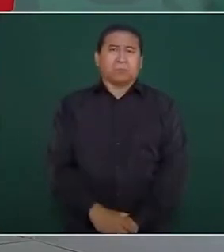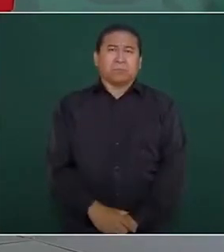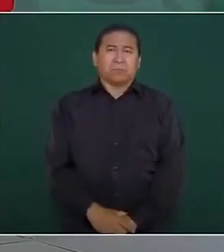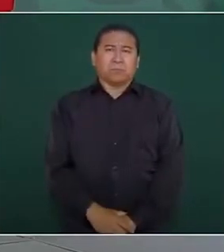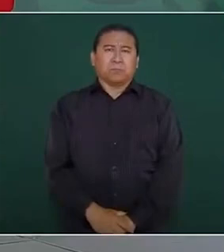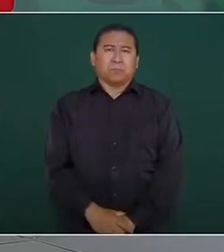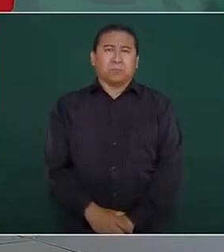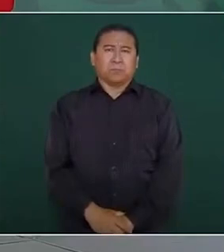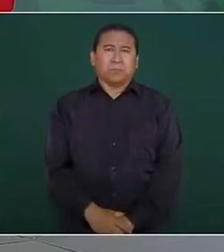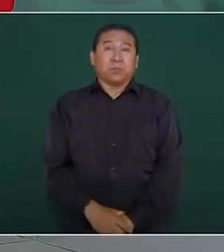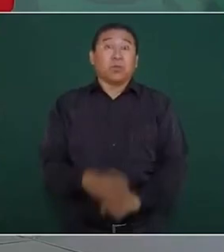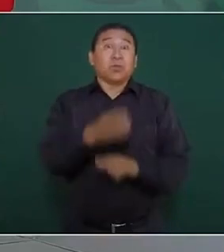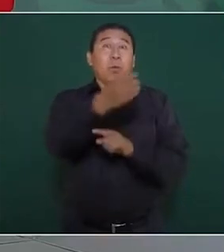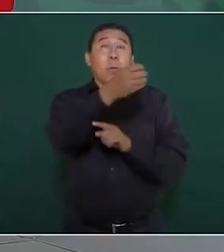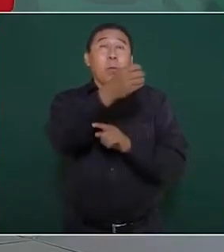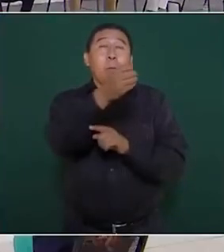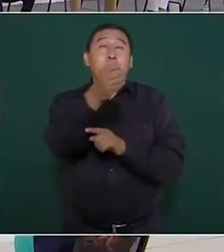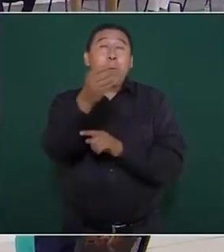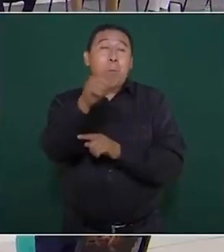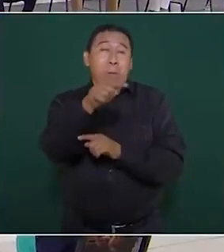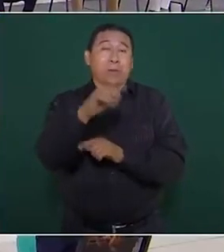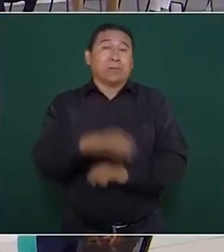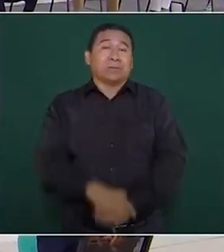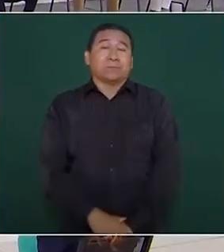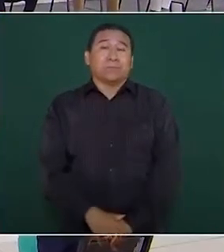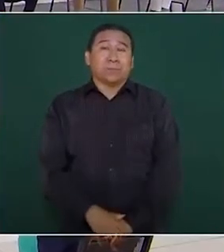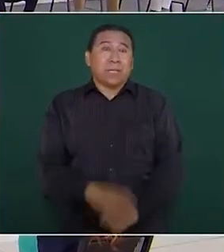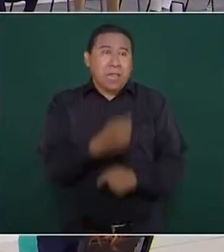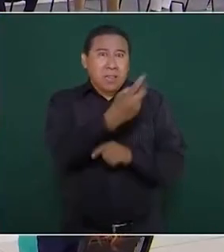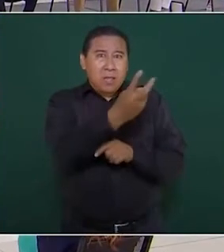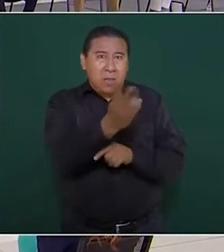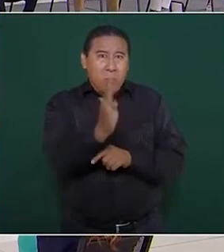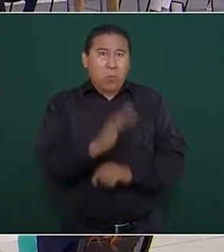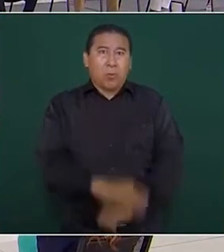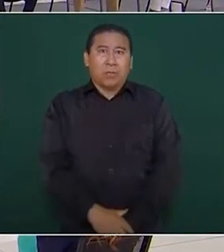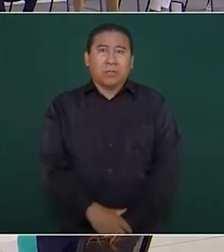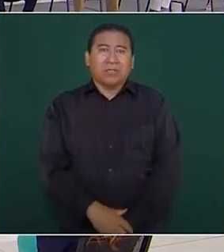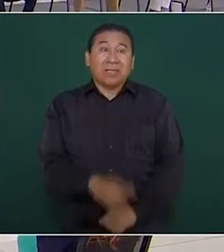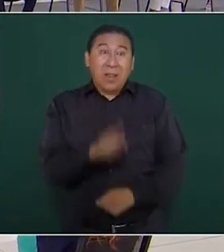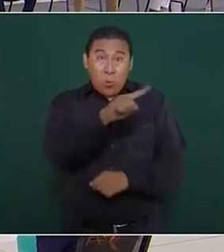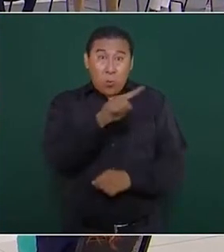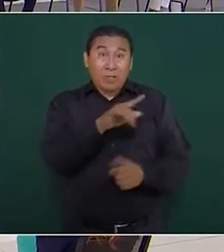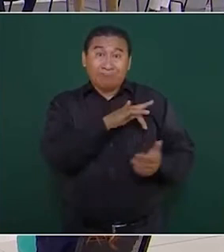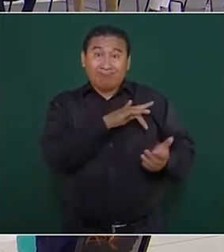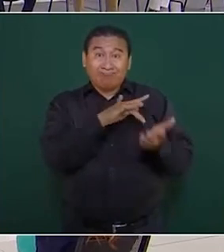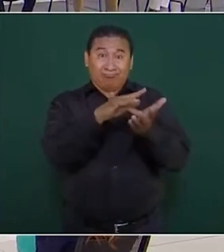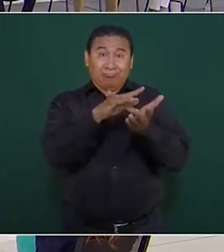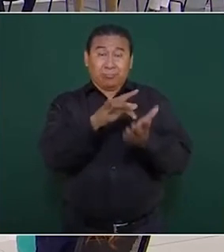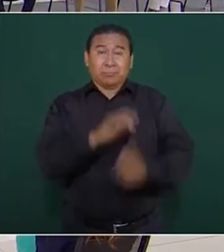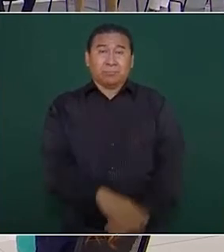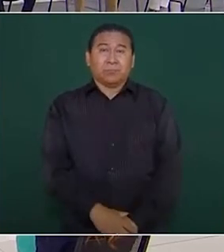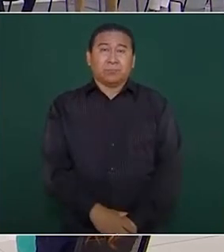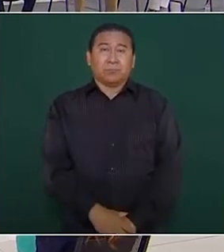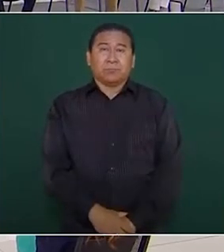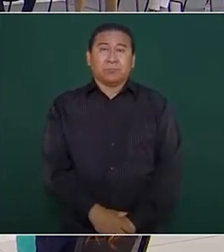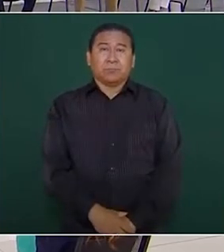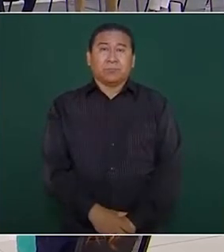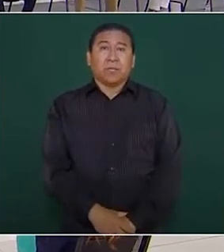son de organizaciones, algunas financiadas por